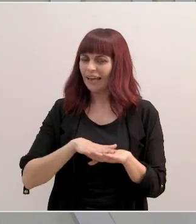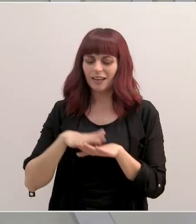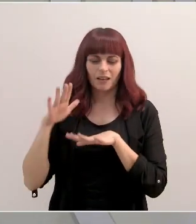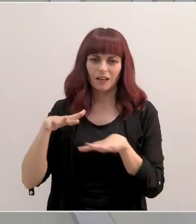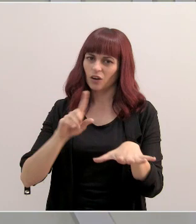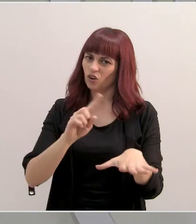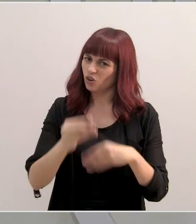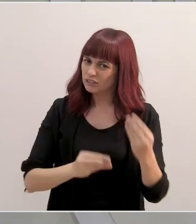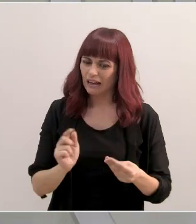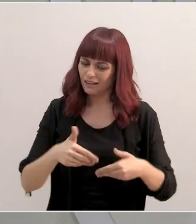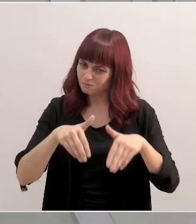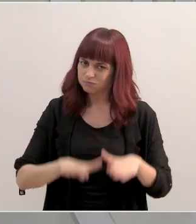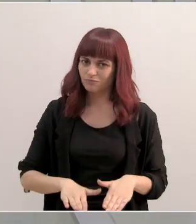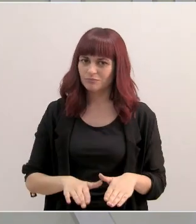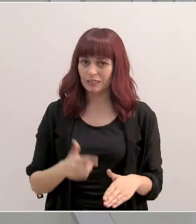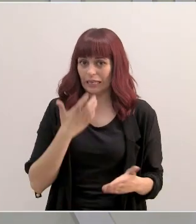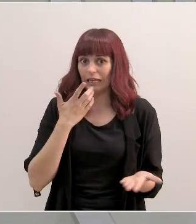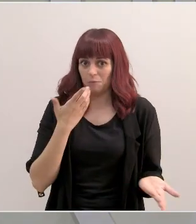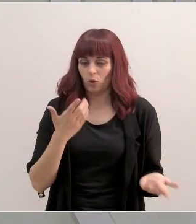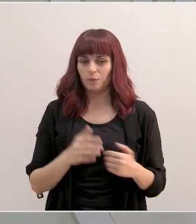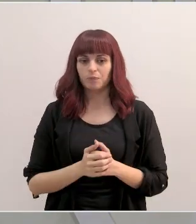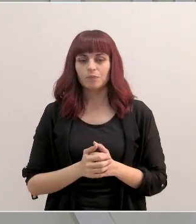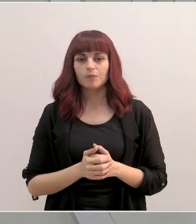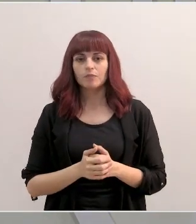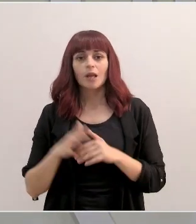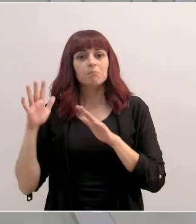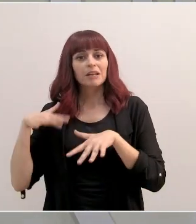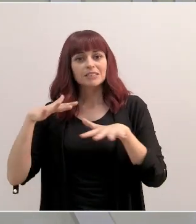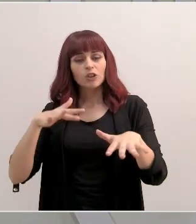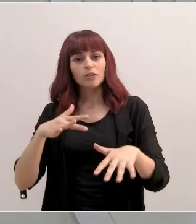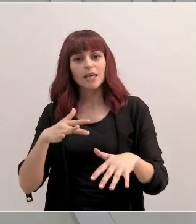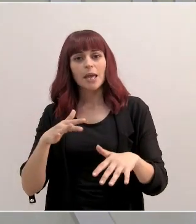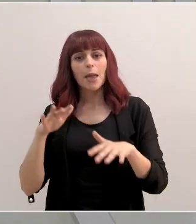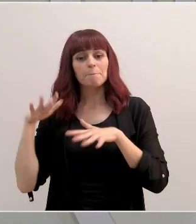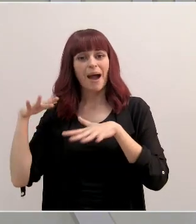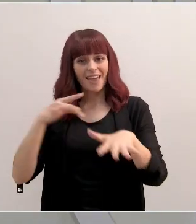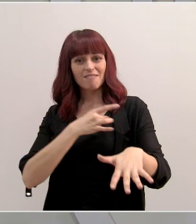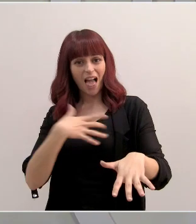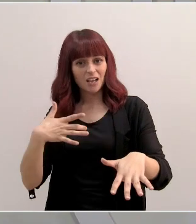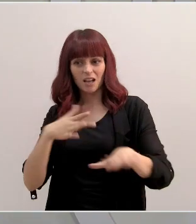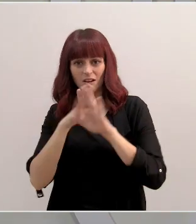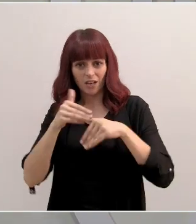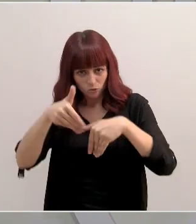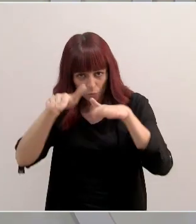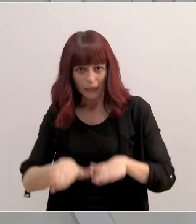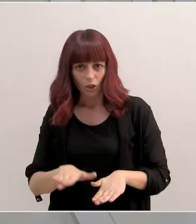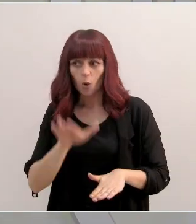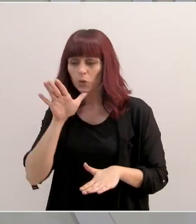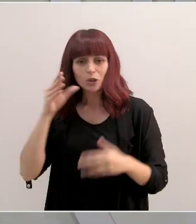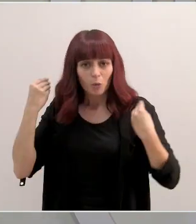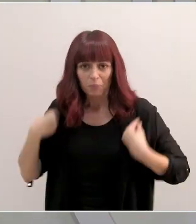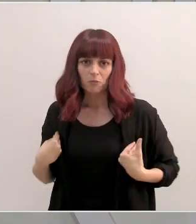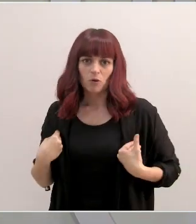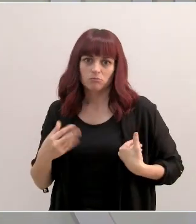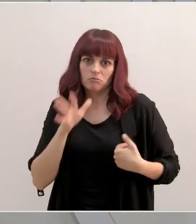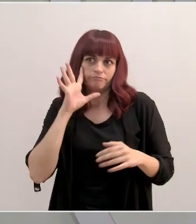celebren. Y hay un ejemplo. Se iba a celebrar una manifestación de marea blanca y la han suspendido por ese motivo. Quiero decir que creo que hay que